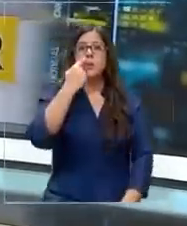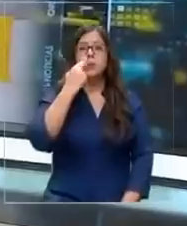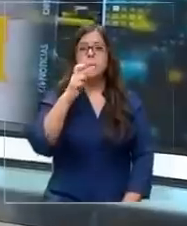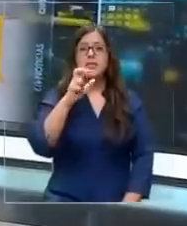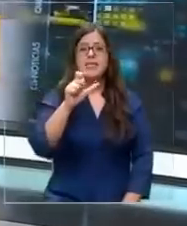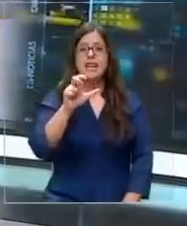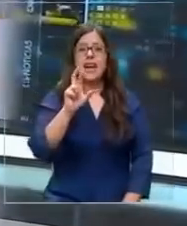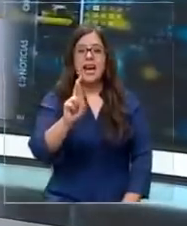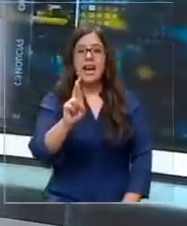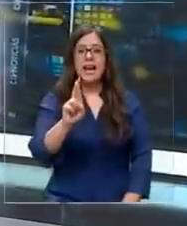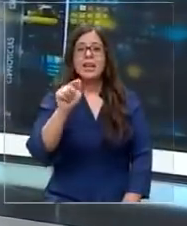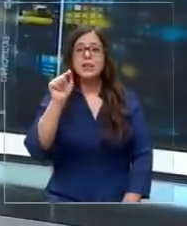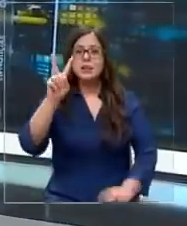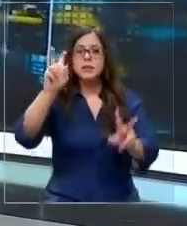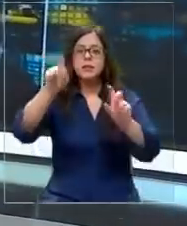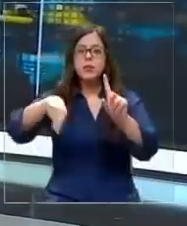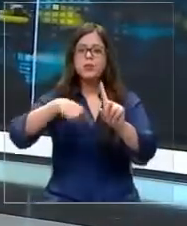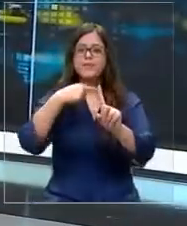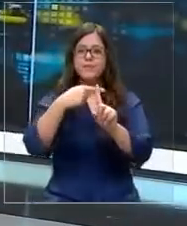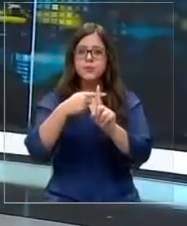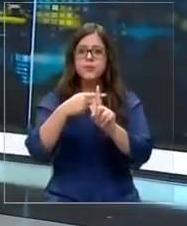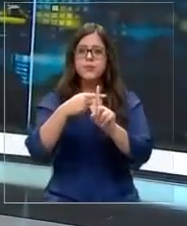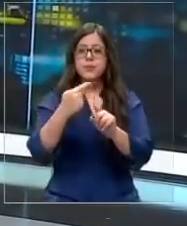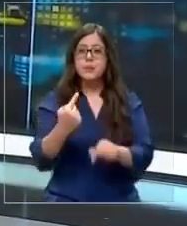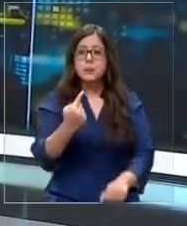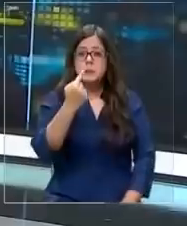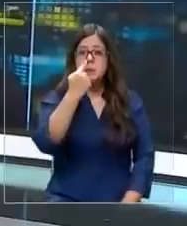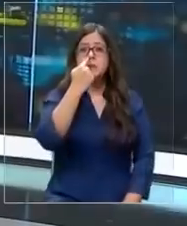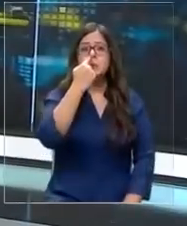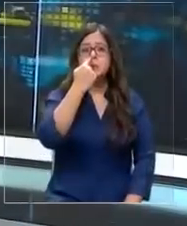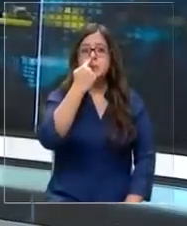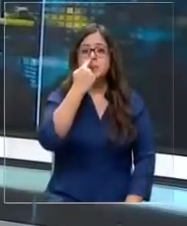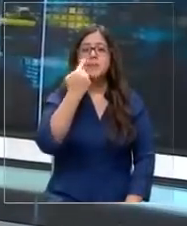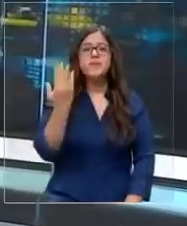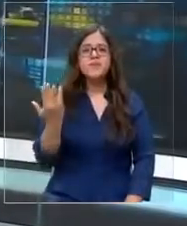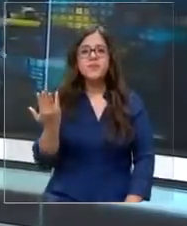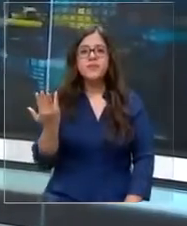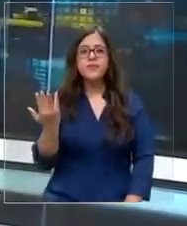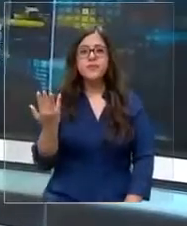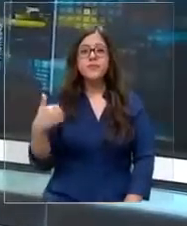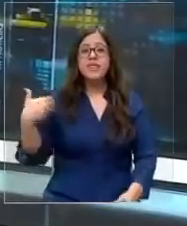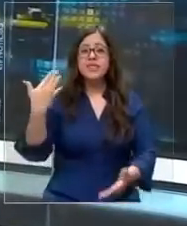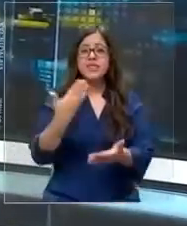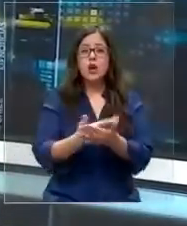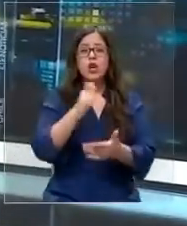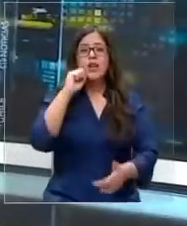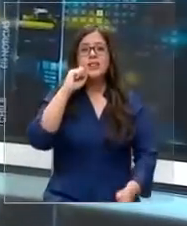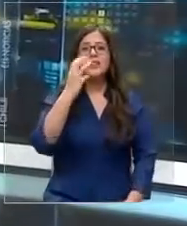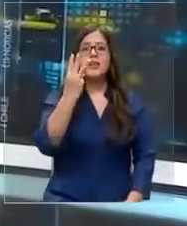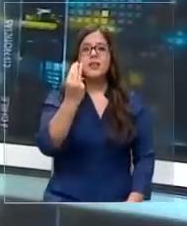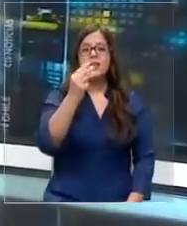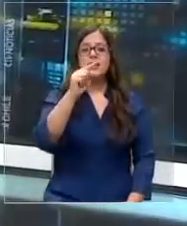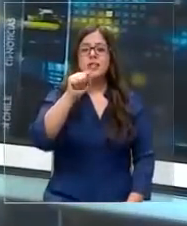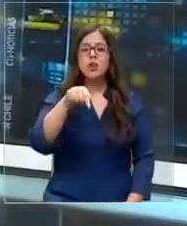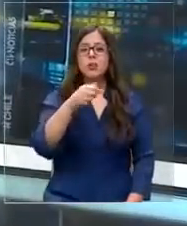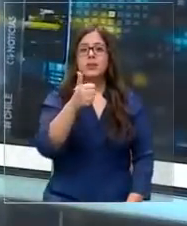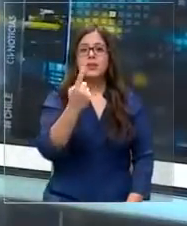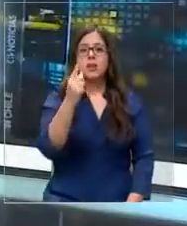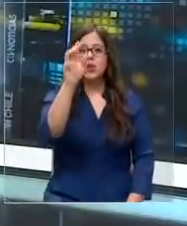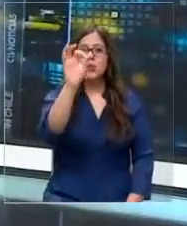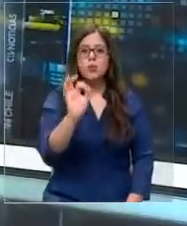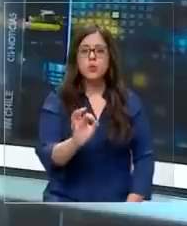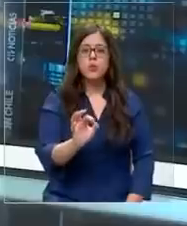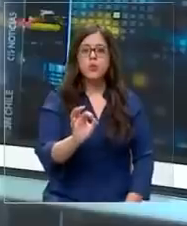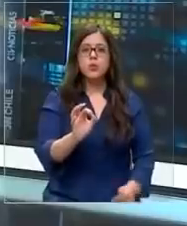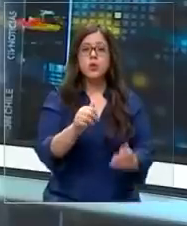PCR. Y la positividad en estos testeos en las últimas horas alcanzó un 13,61%. La